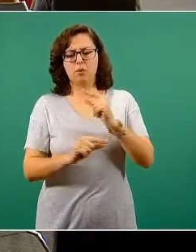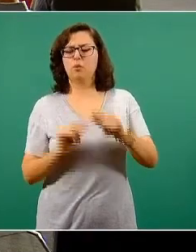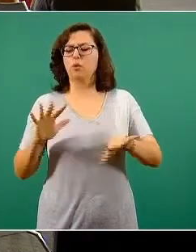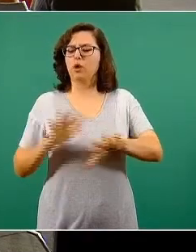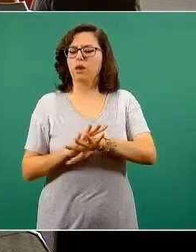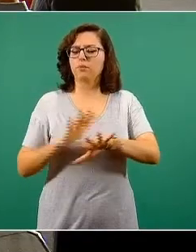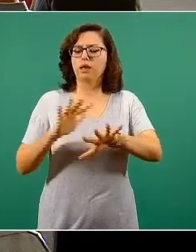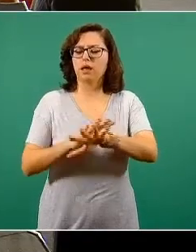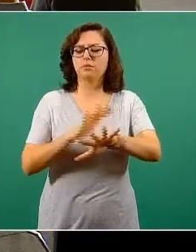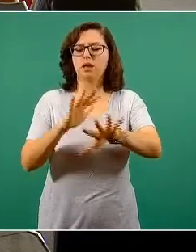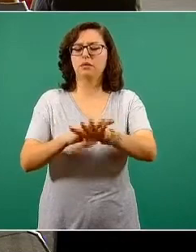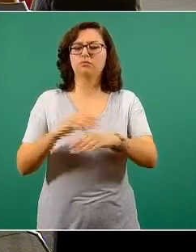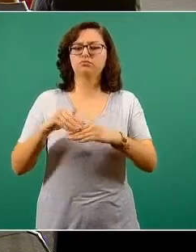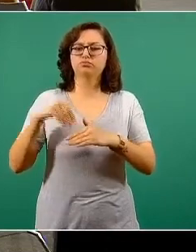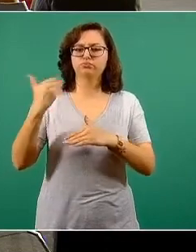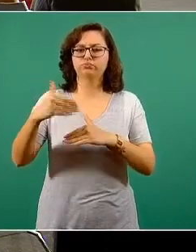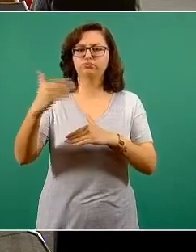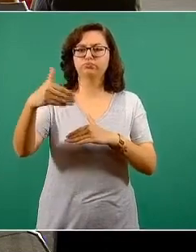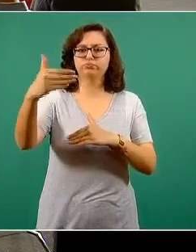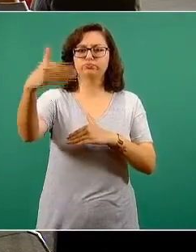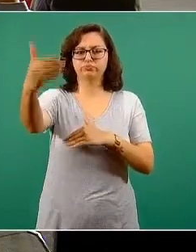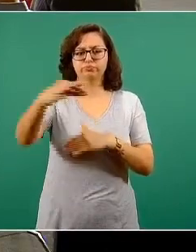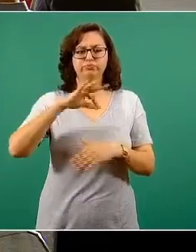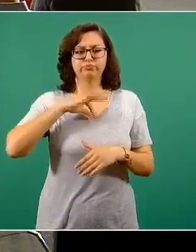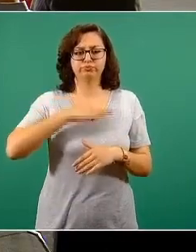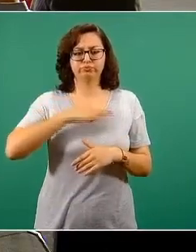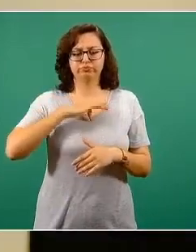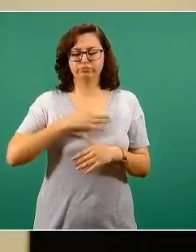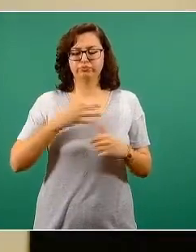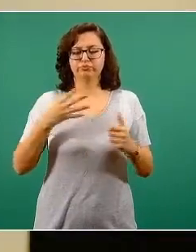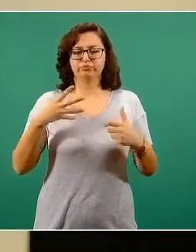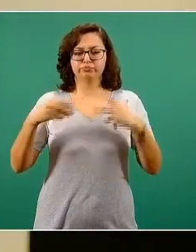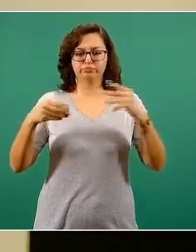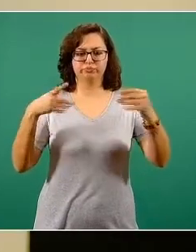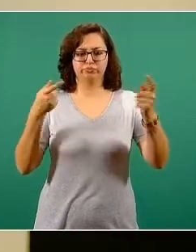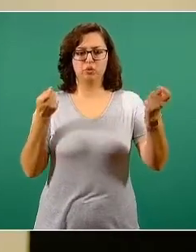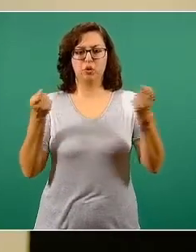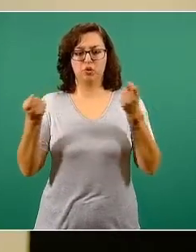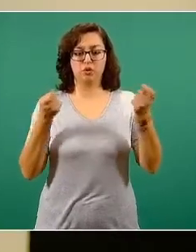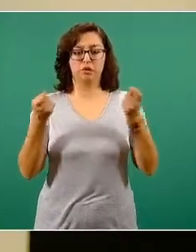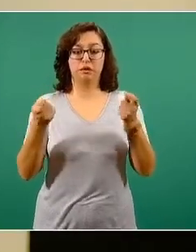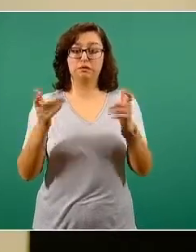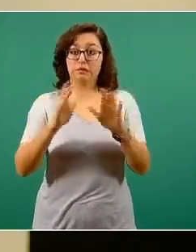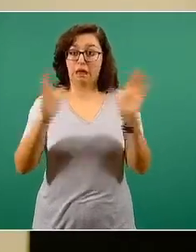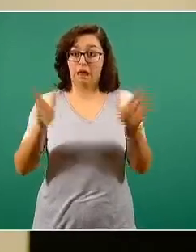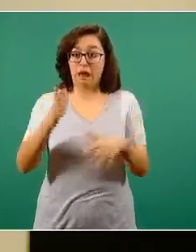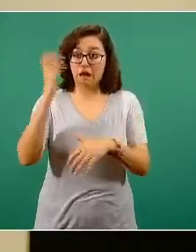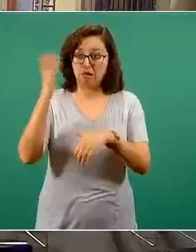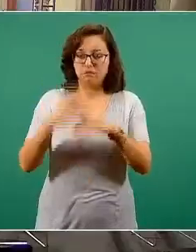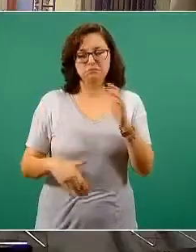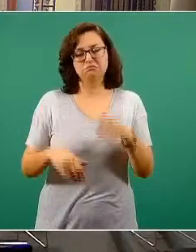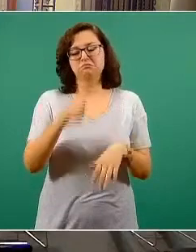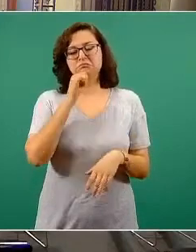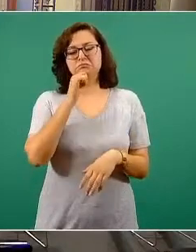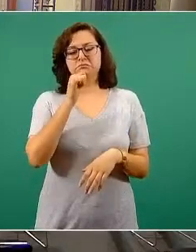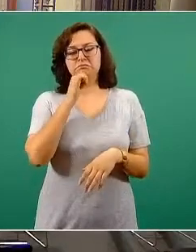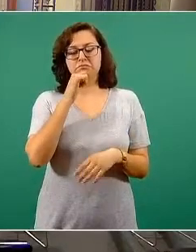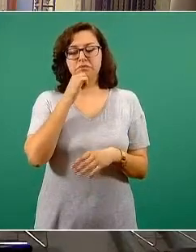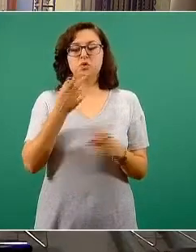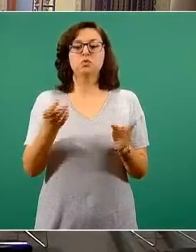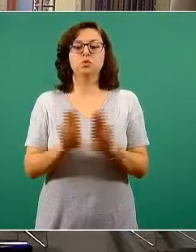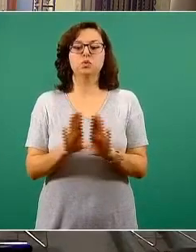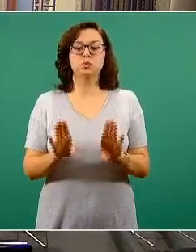conforme vaya avanzando, digamos, el control de la epidemia, porque no creo que podamos hablar todavía de finalización. Gracias. Gracias,